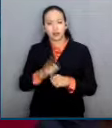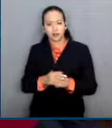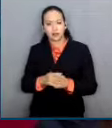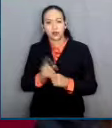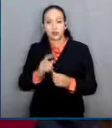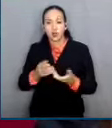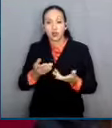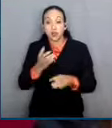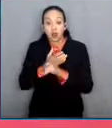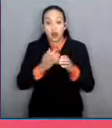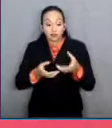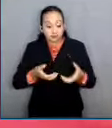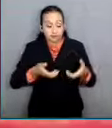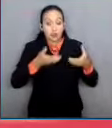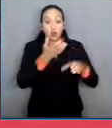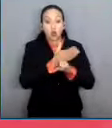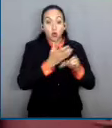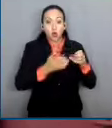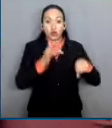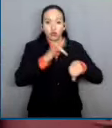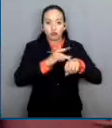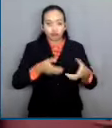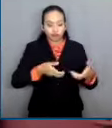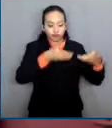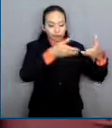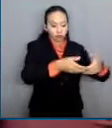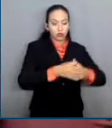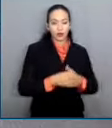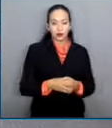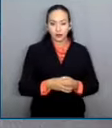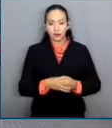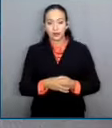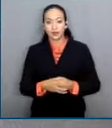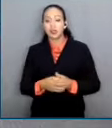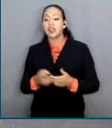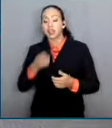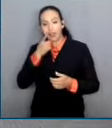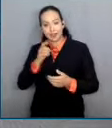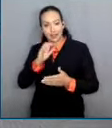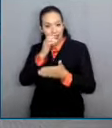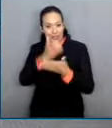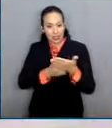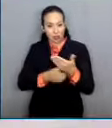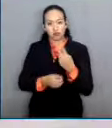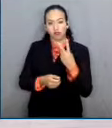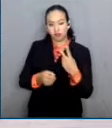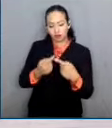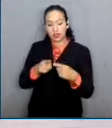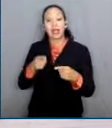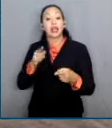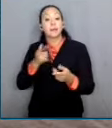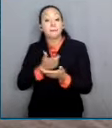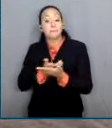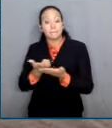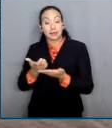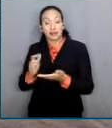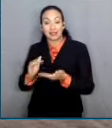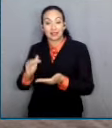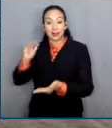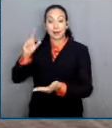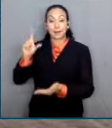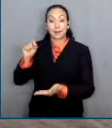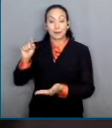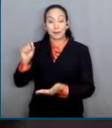Ello siempre que los pagos de las contraprestaciones por estos dos conceptos sean mayores al 20% del salario mínimo general